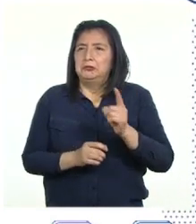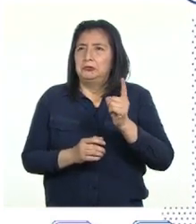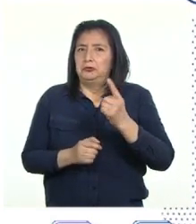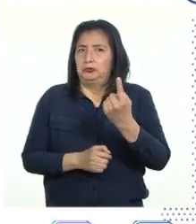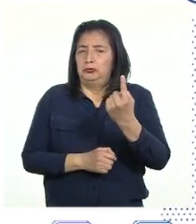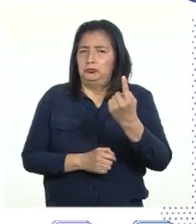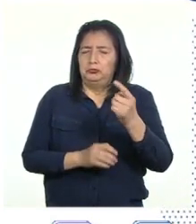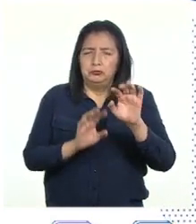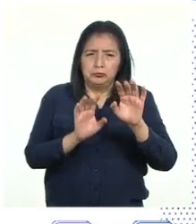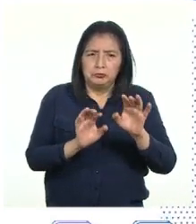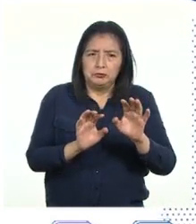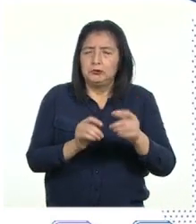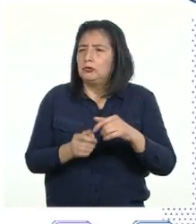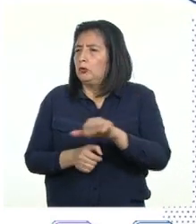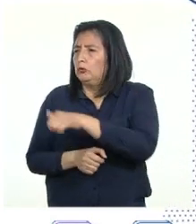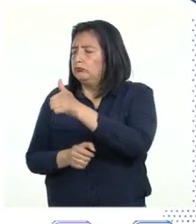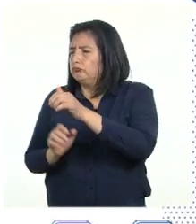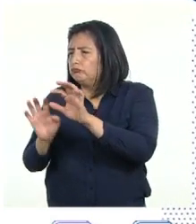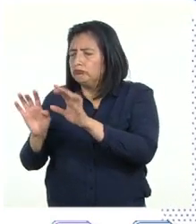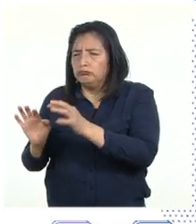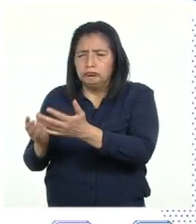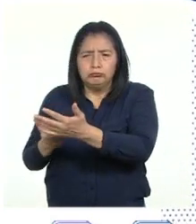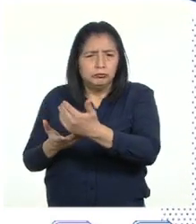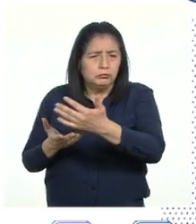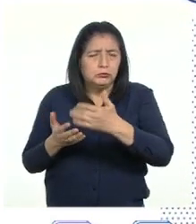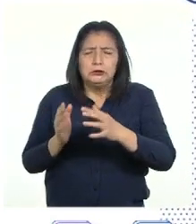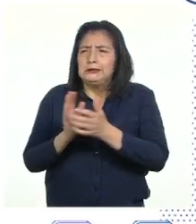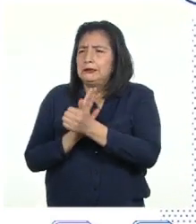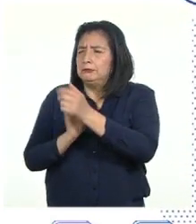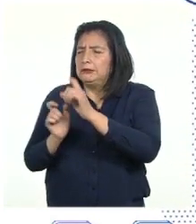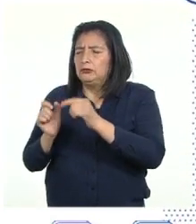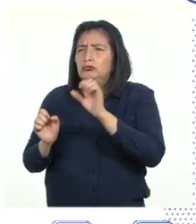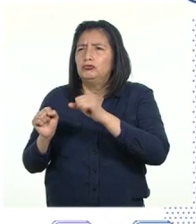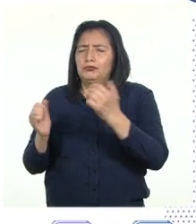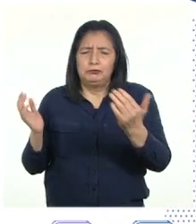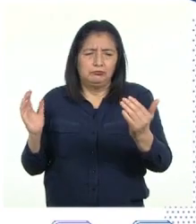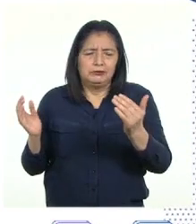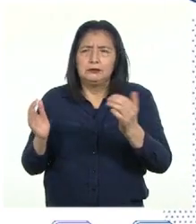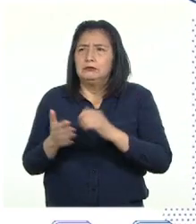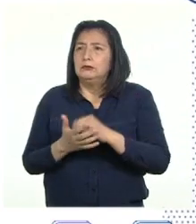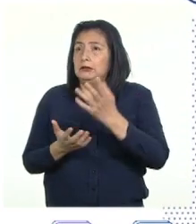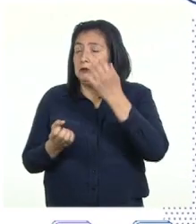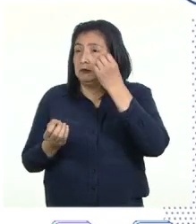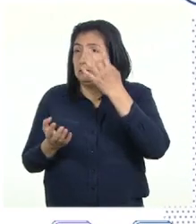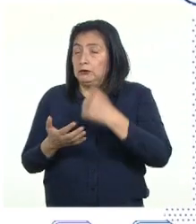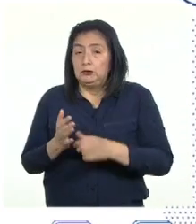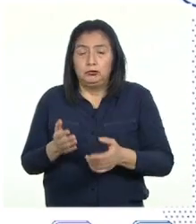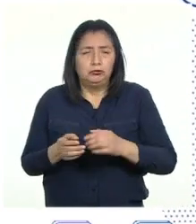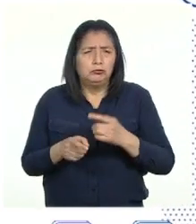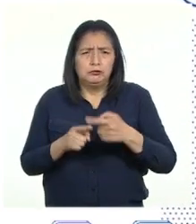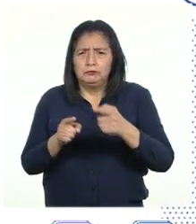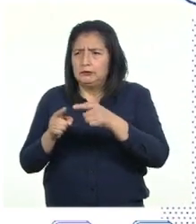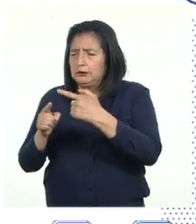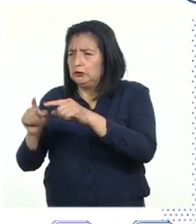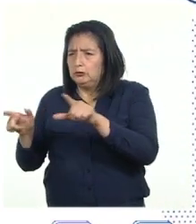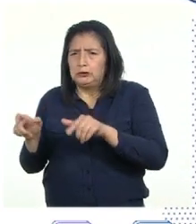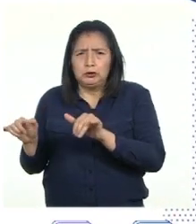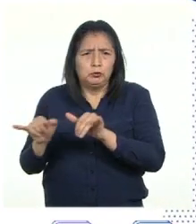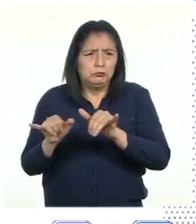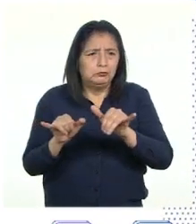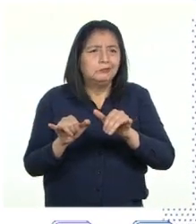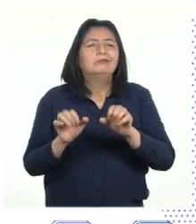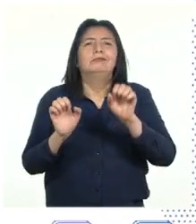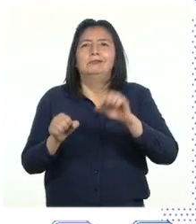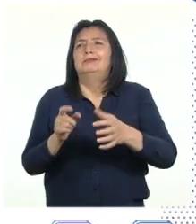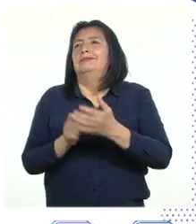una fuente Sino recopilar información de varias noticias y expertos confiables Si la información se repite en varias fuentes confiables, entonces